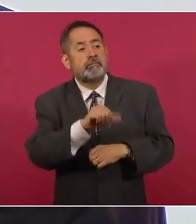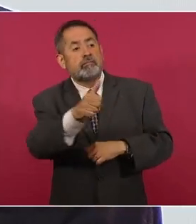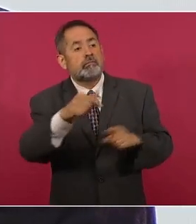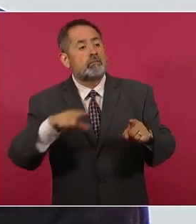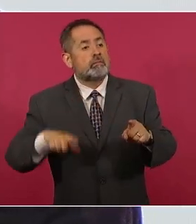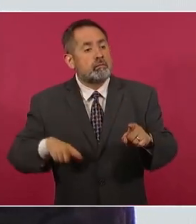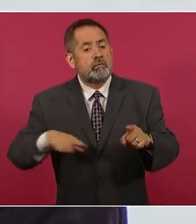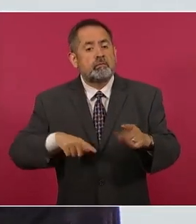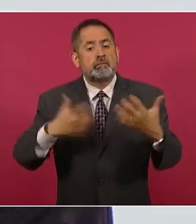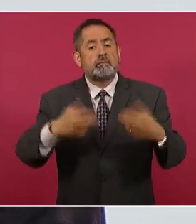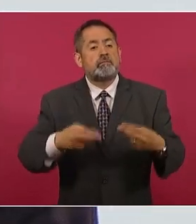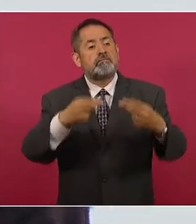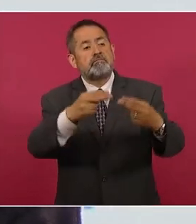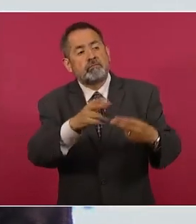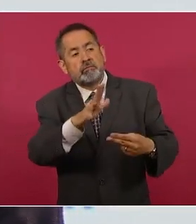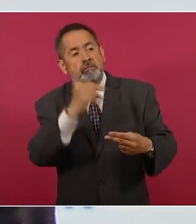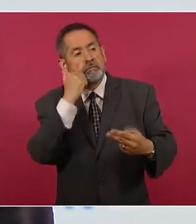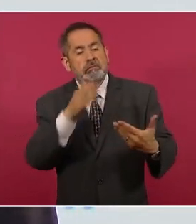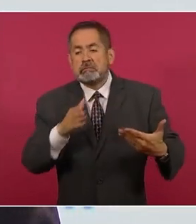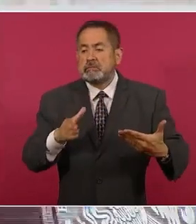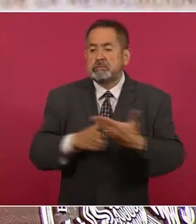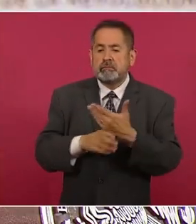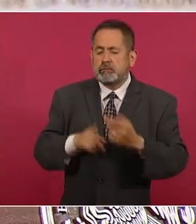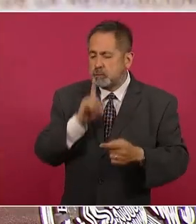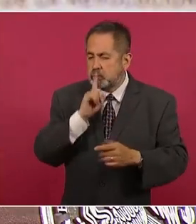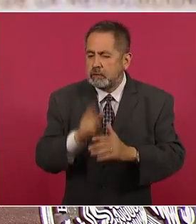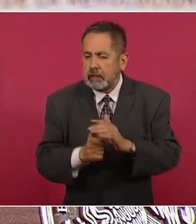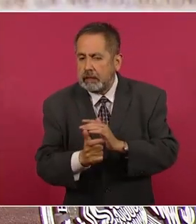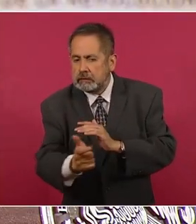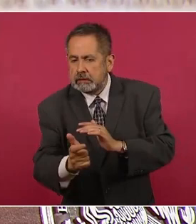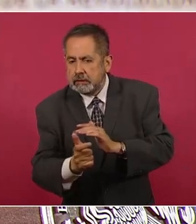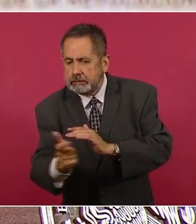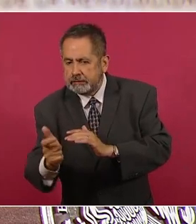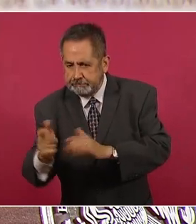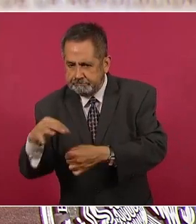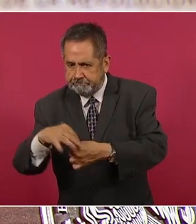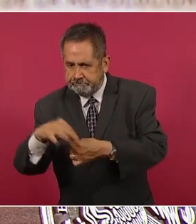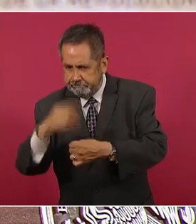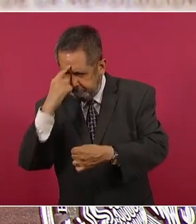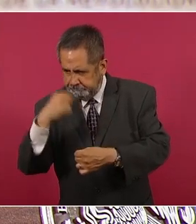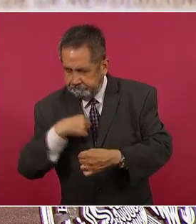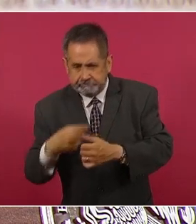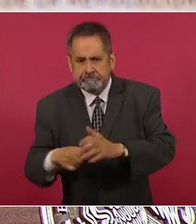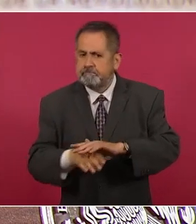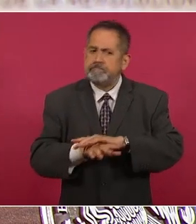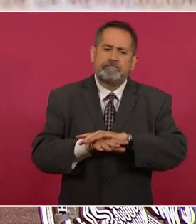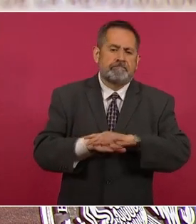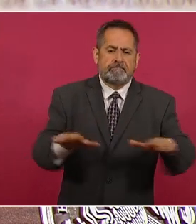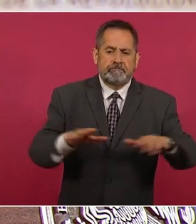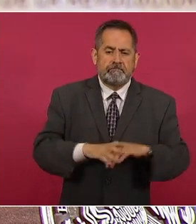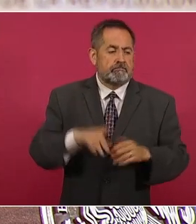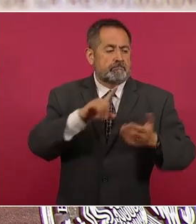ningunos poderes económicos puedan comprar votos, como tampoco utilizar instrumentos ilícitos para